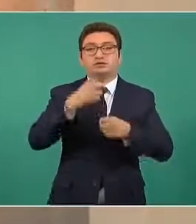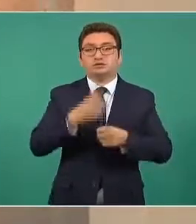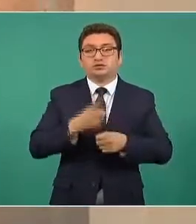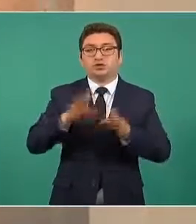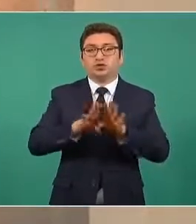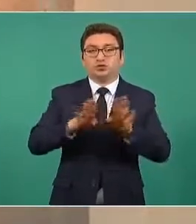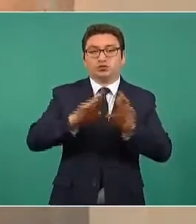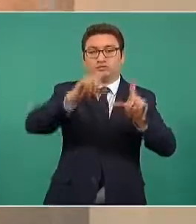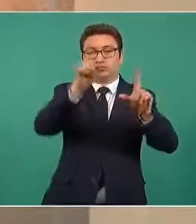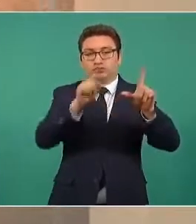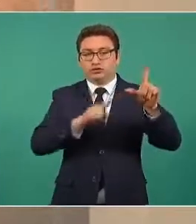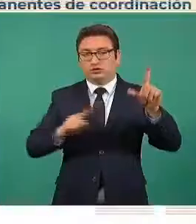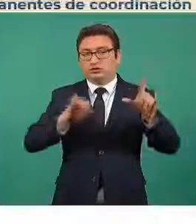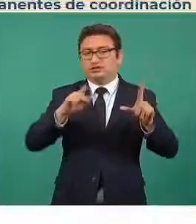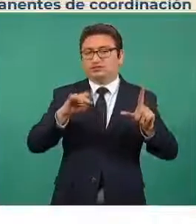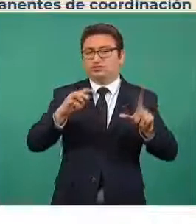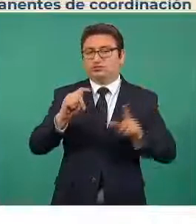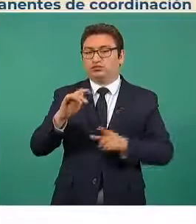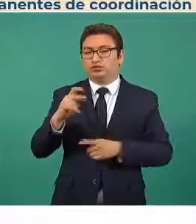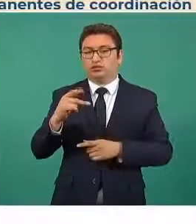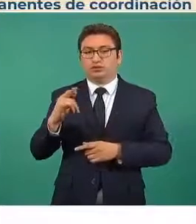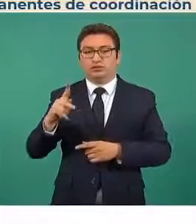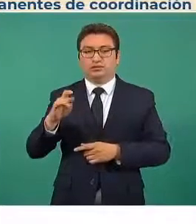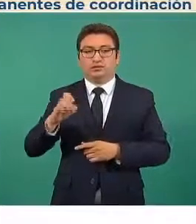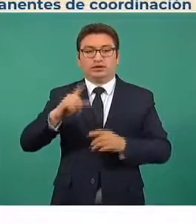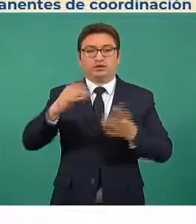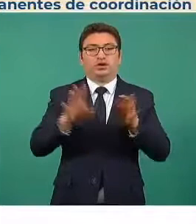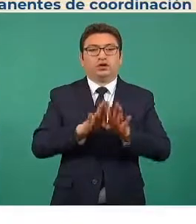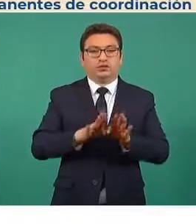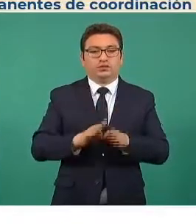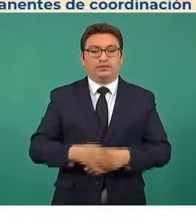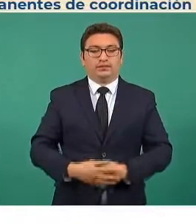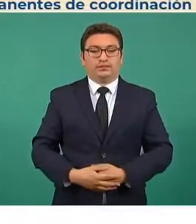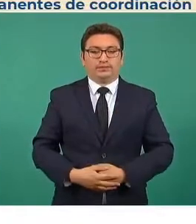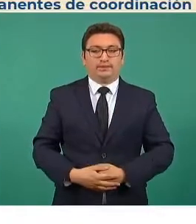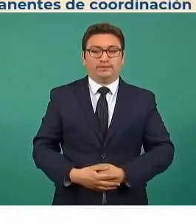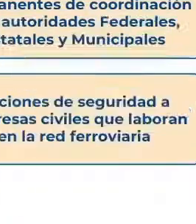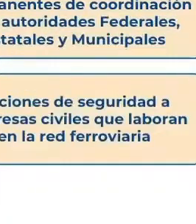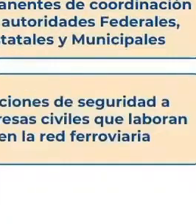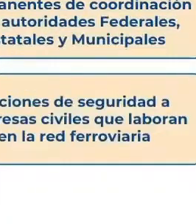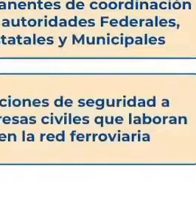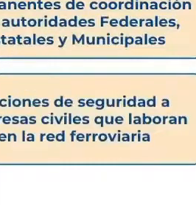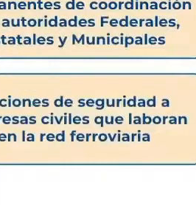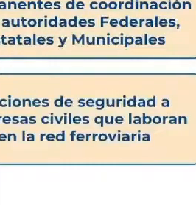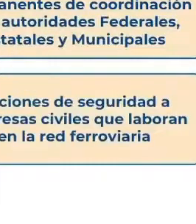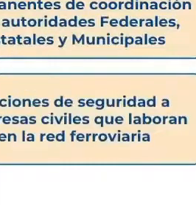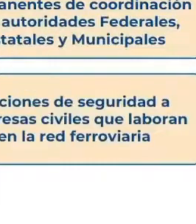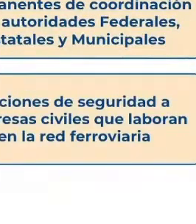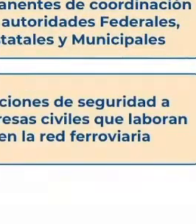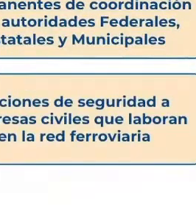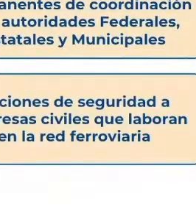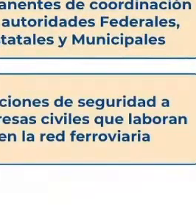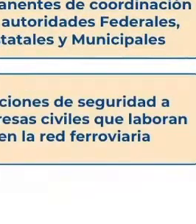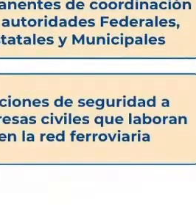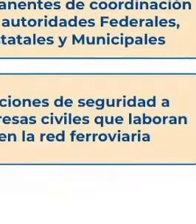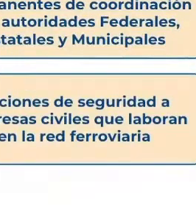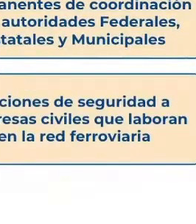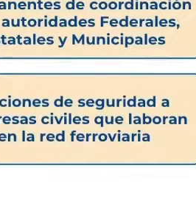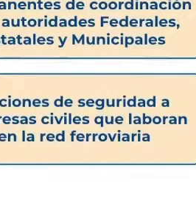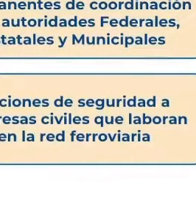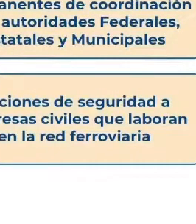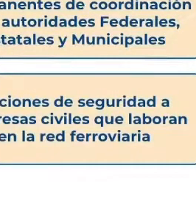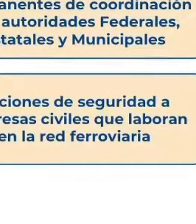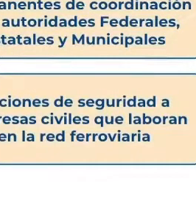interoceánico del Istmo y de Tehuantepec, ya se está operando en ese corredor. Tenemos ahorita 918 elementos